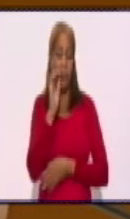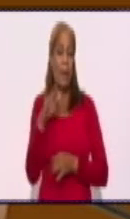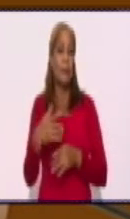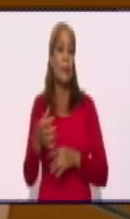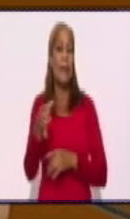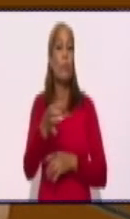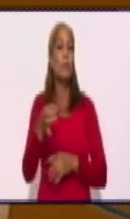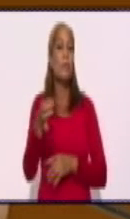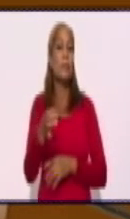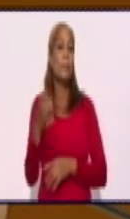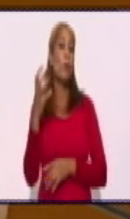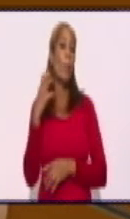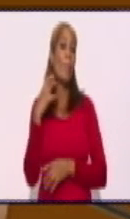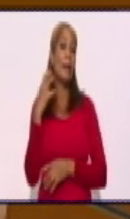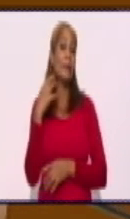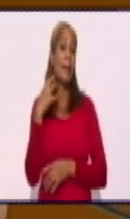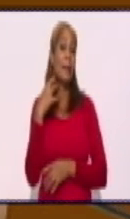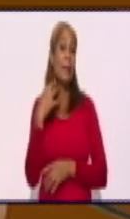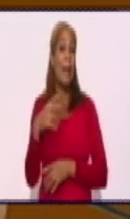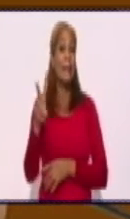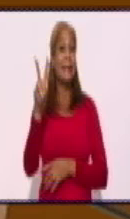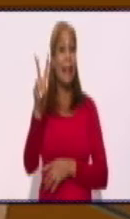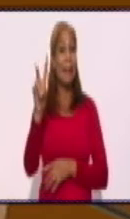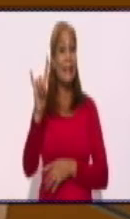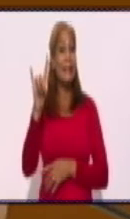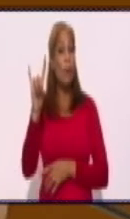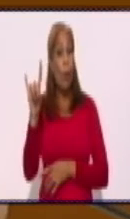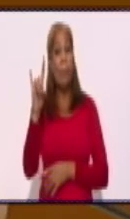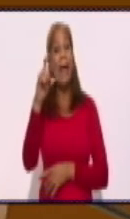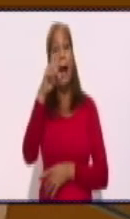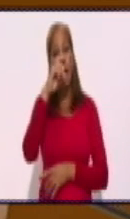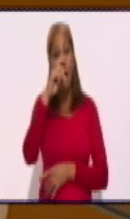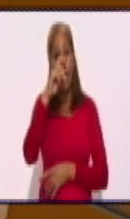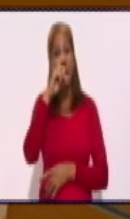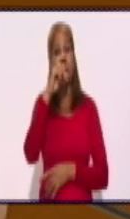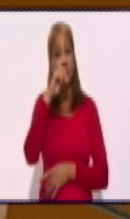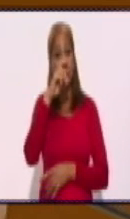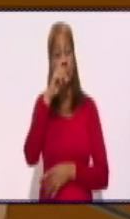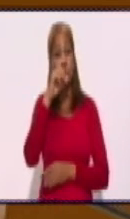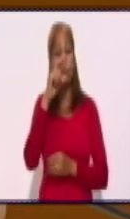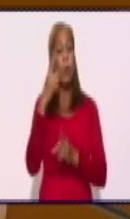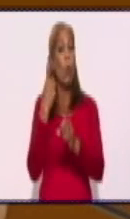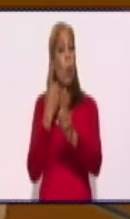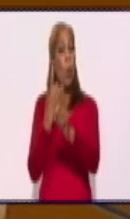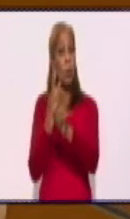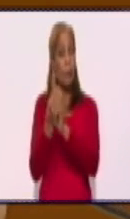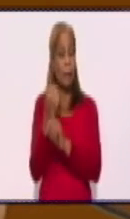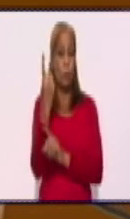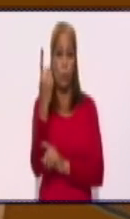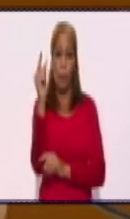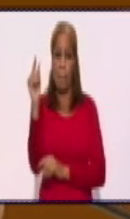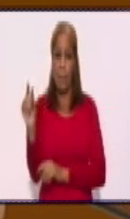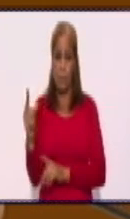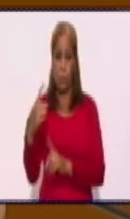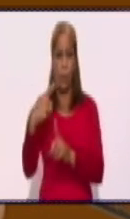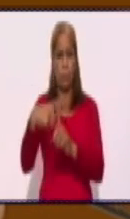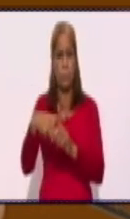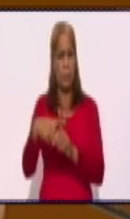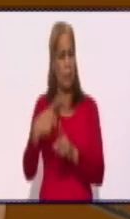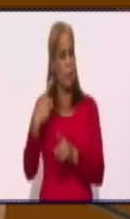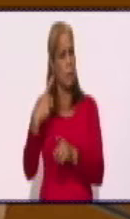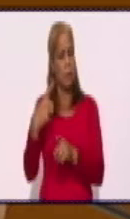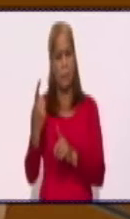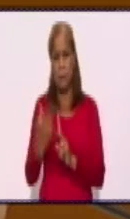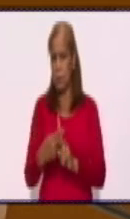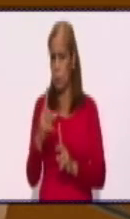municipio de Manzanillo, de 29 años de edad, contacto de caso confirmado y sin antecedentes